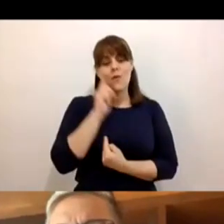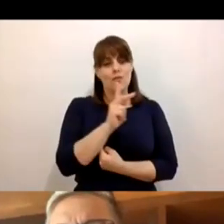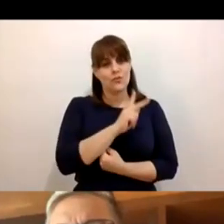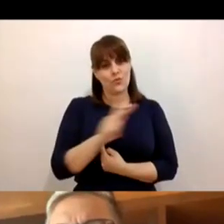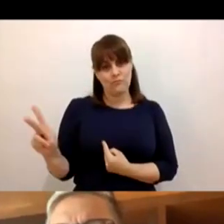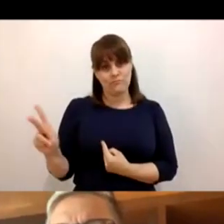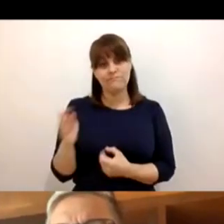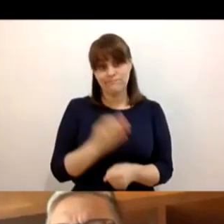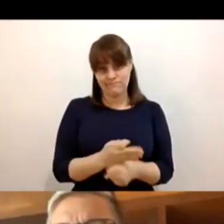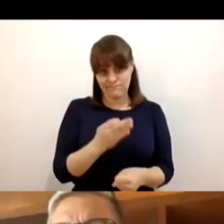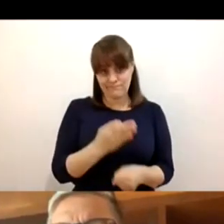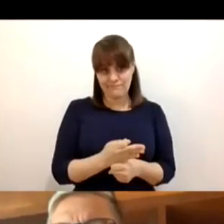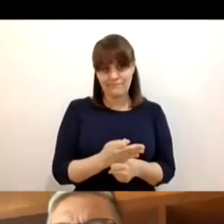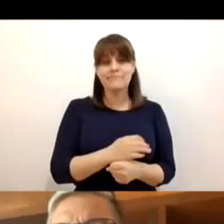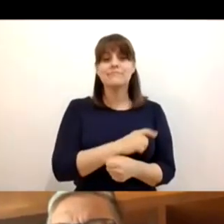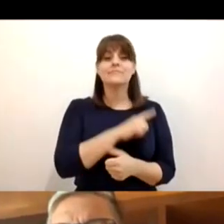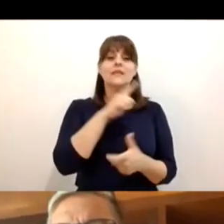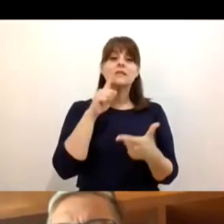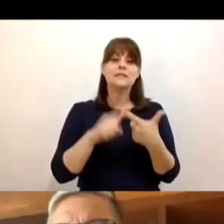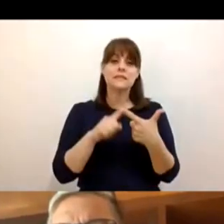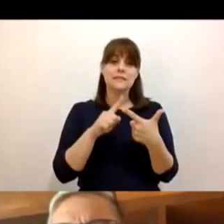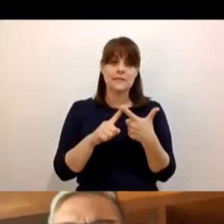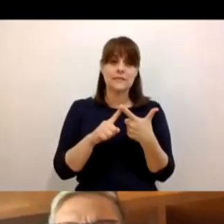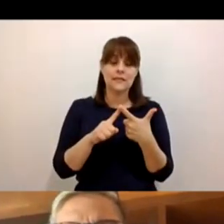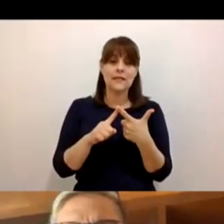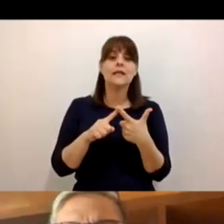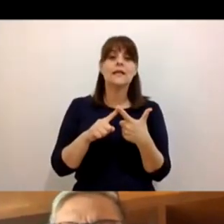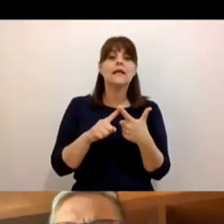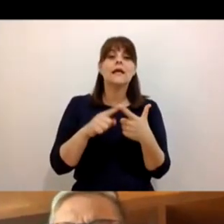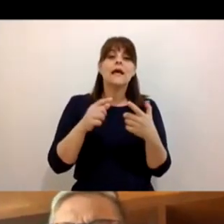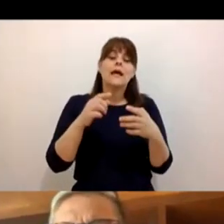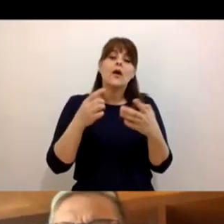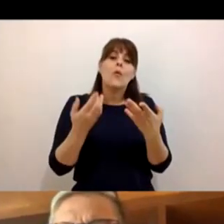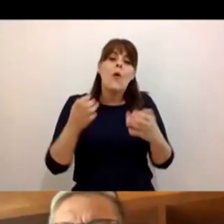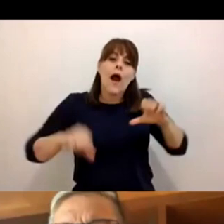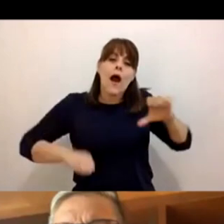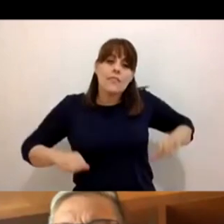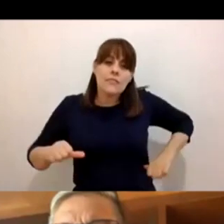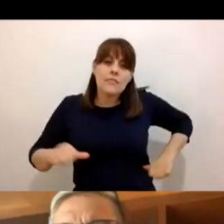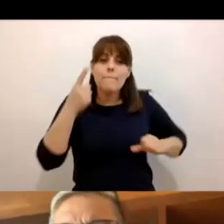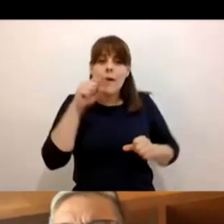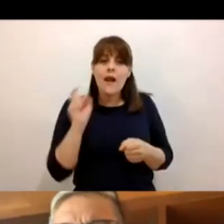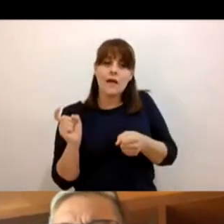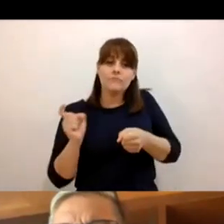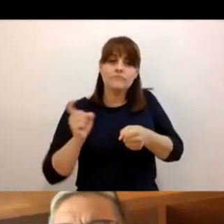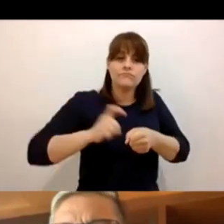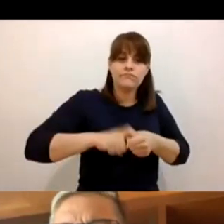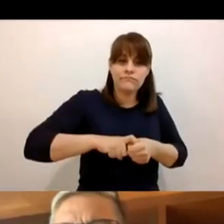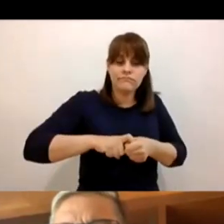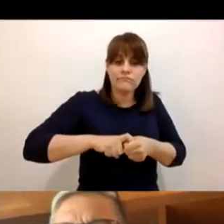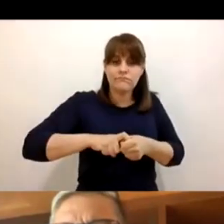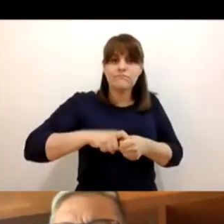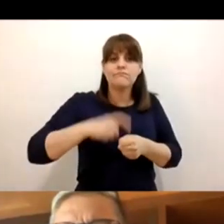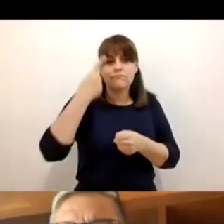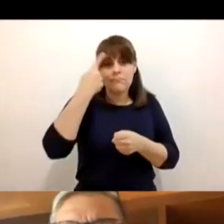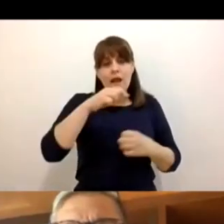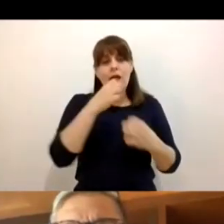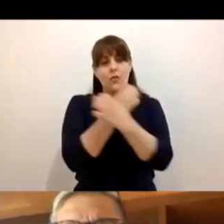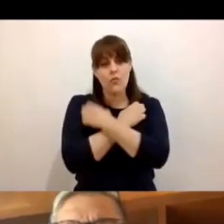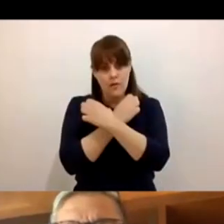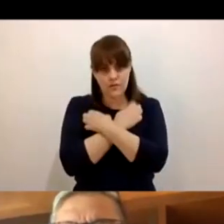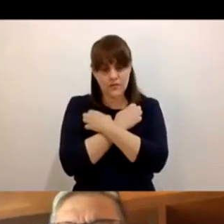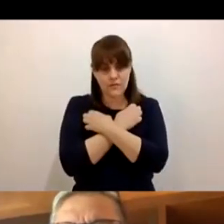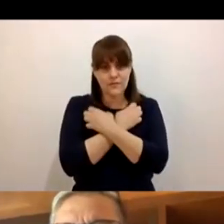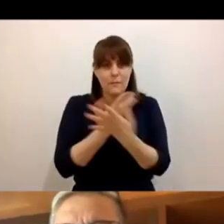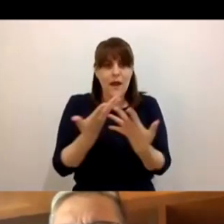punto es que fue un ejercicio inclusivo y equitativo. Como se muestra en tu reportaje, siempre